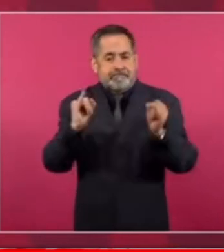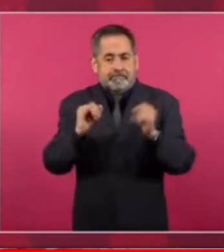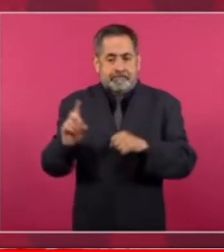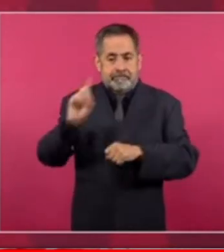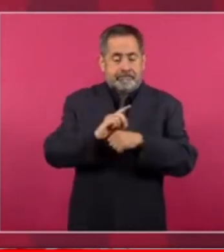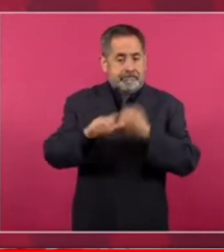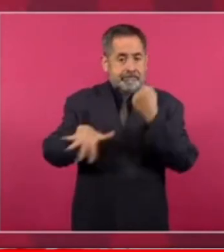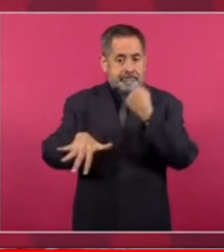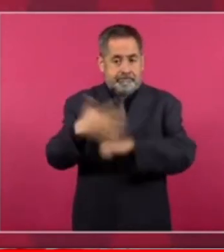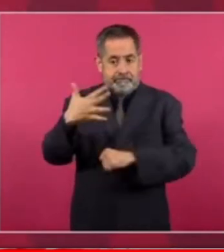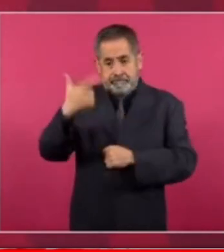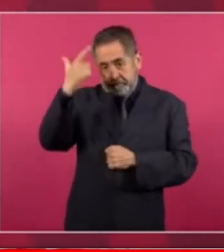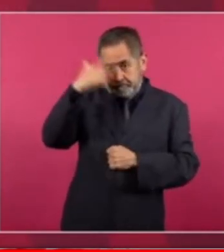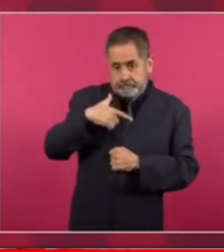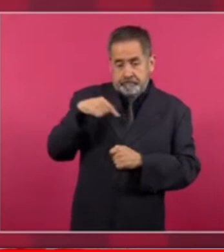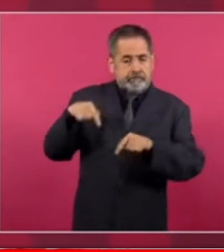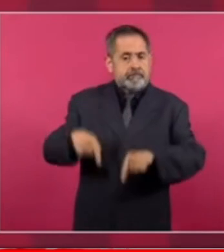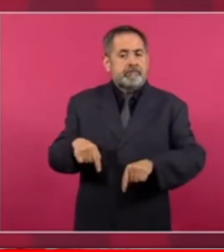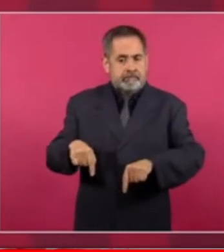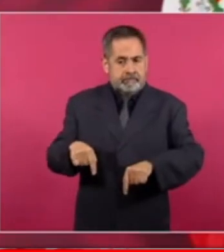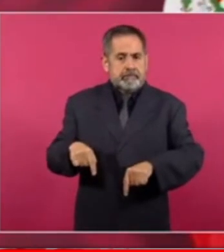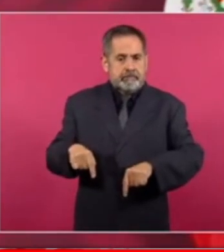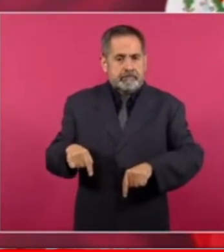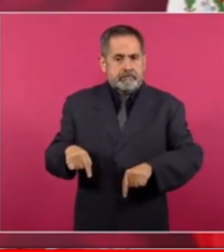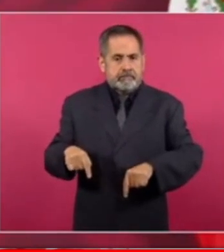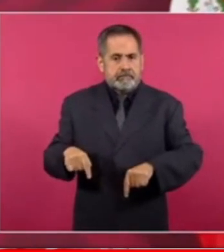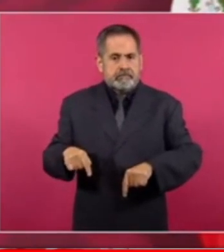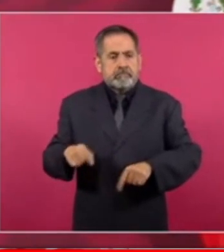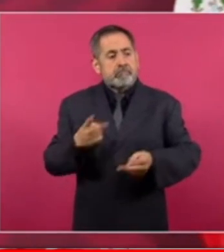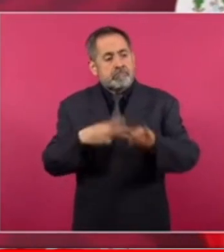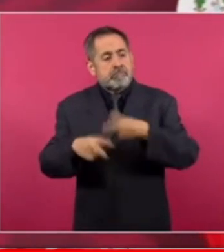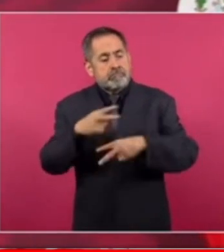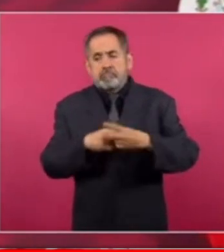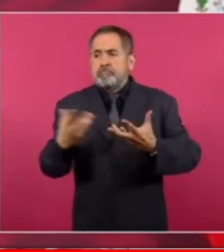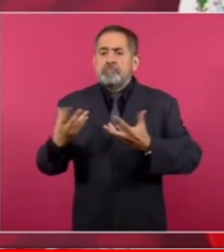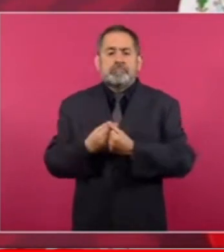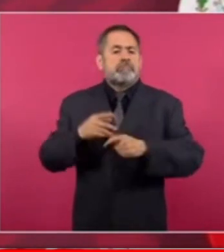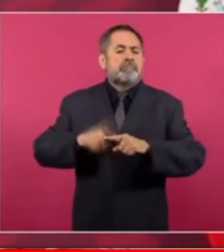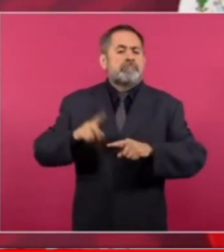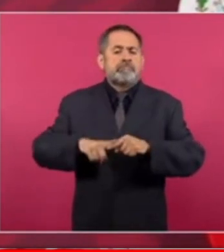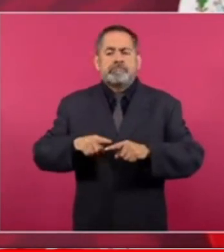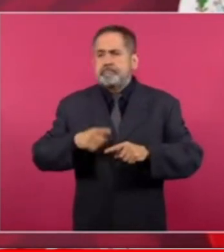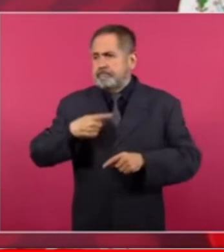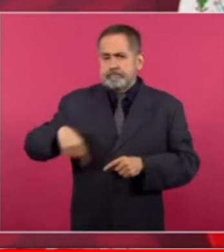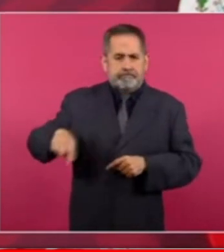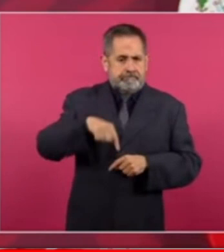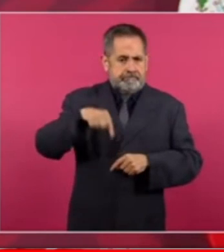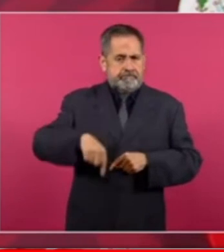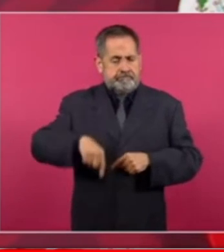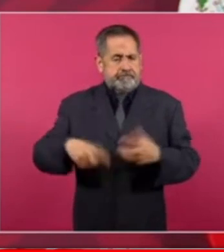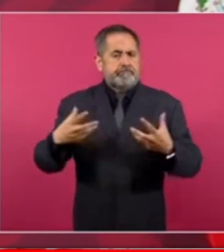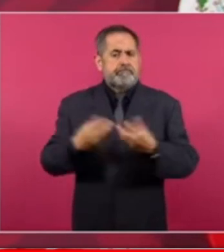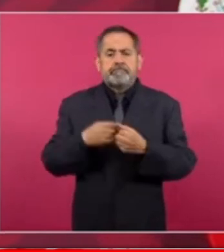en la noche van a estar con nosotros van a